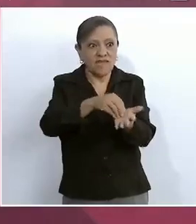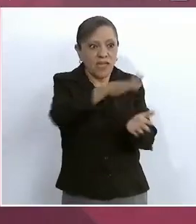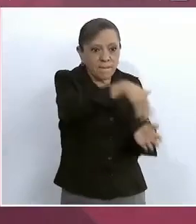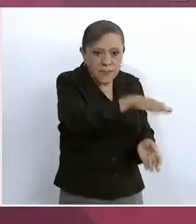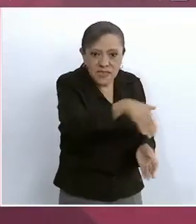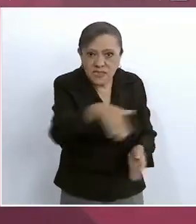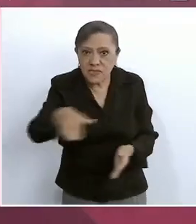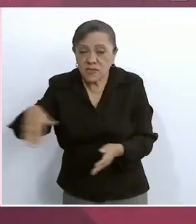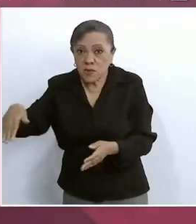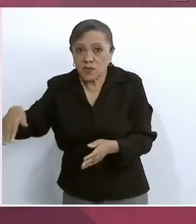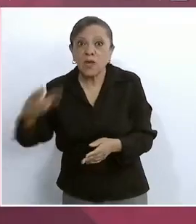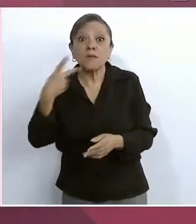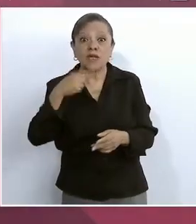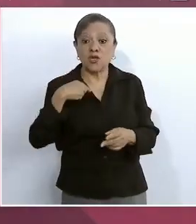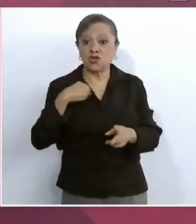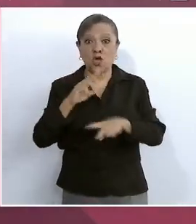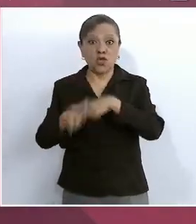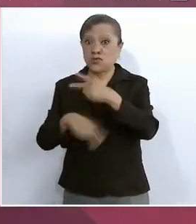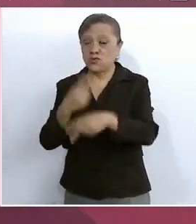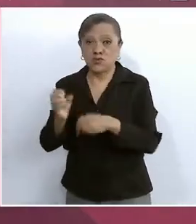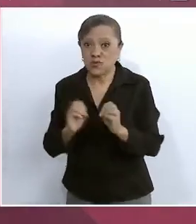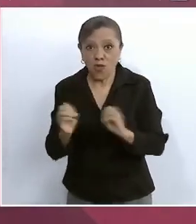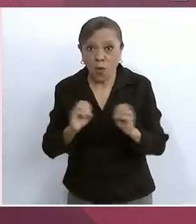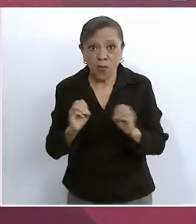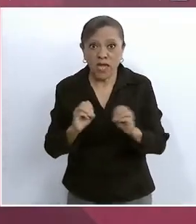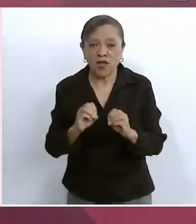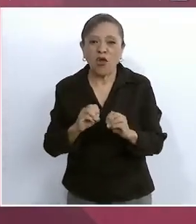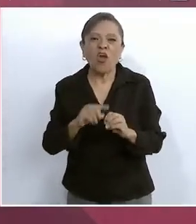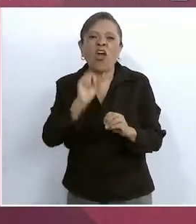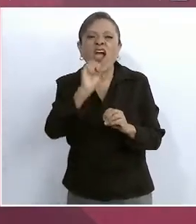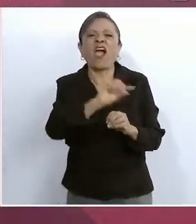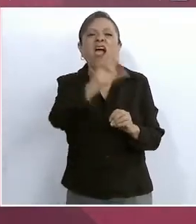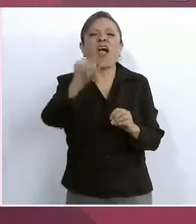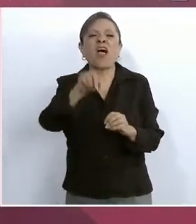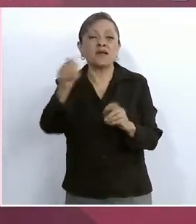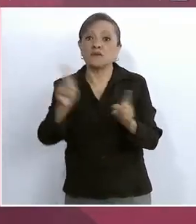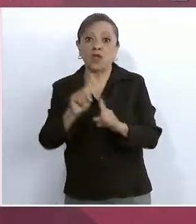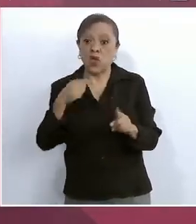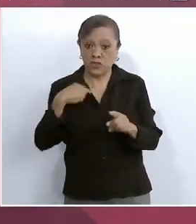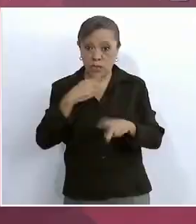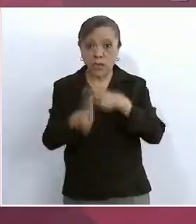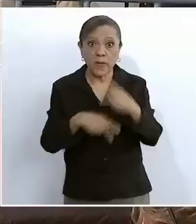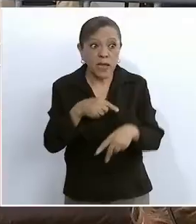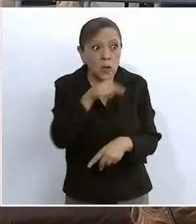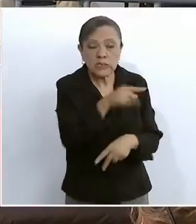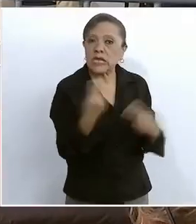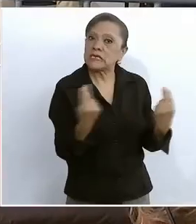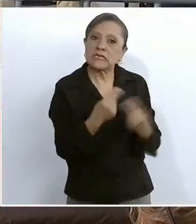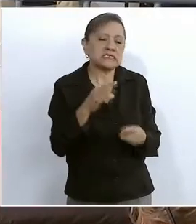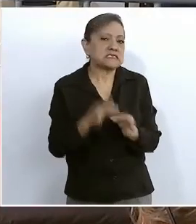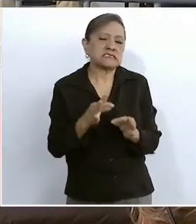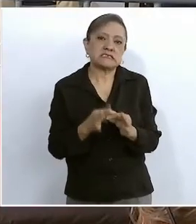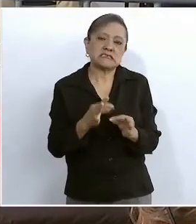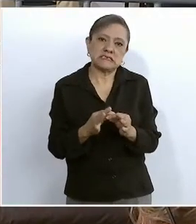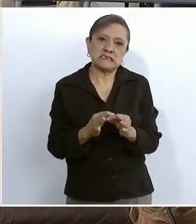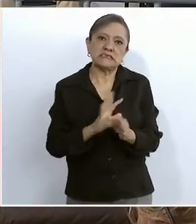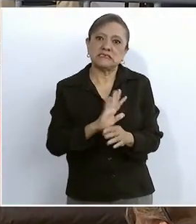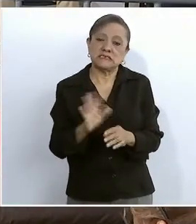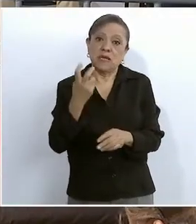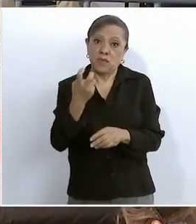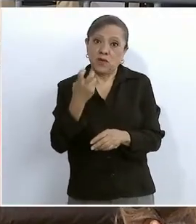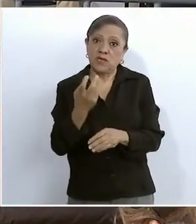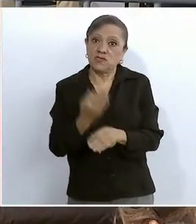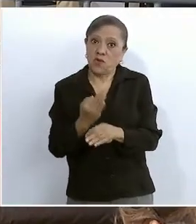pero va a continuar y ya se va a inaugurar la